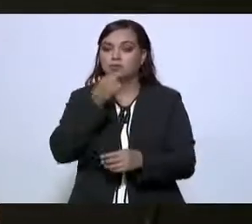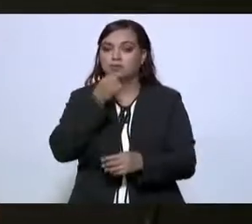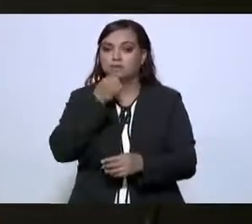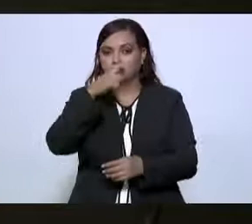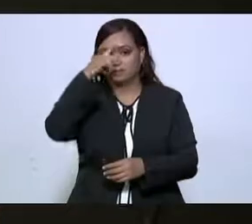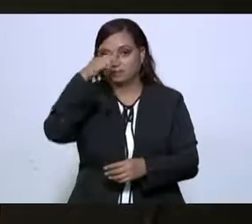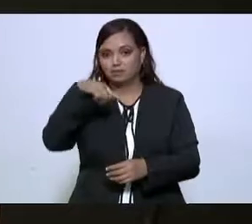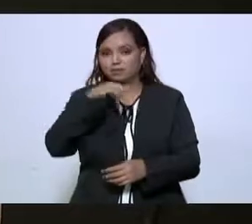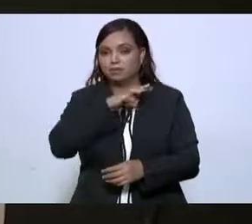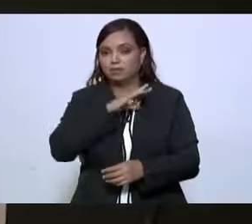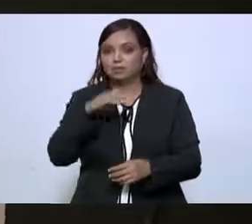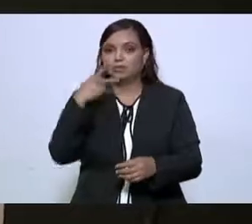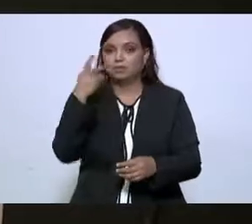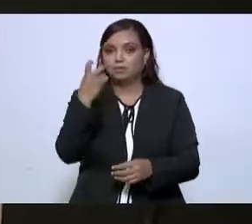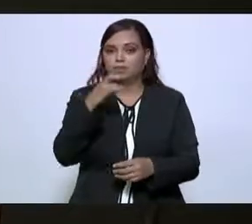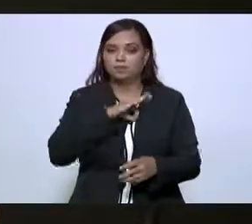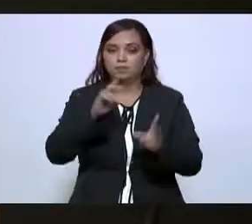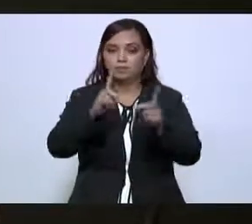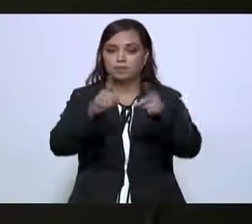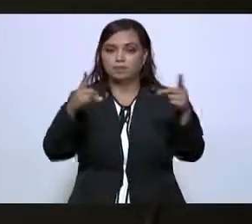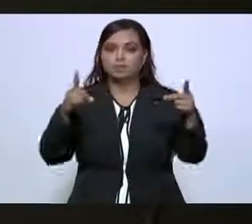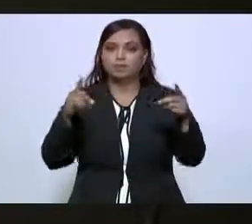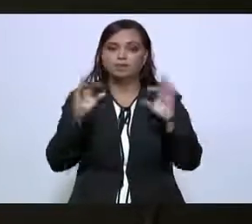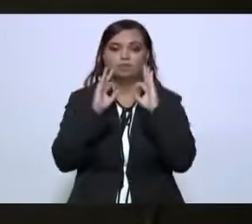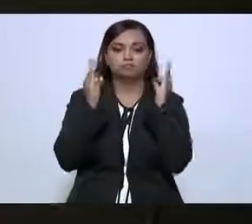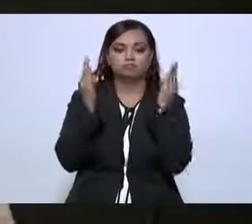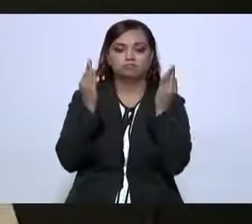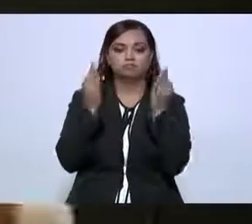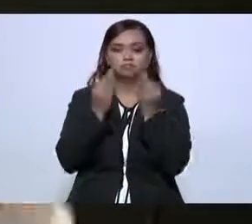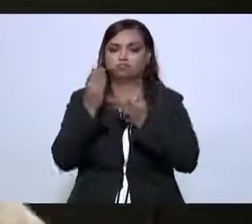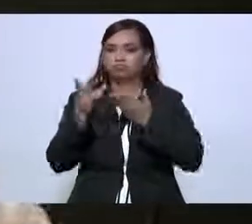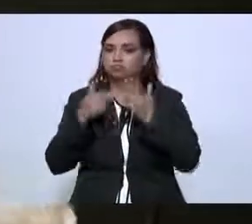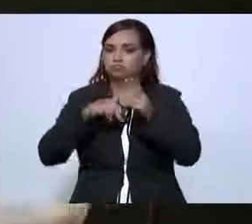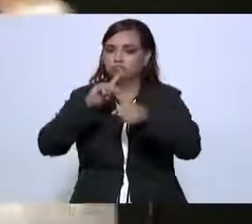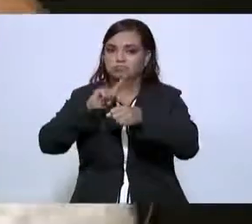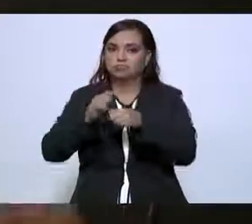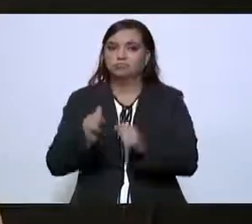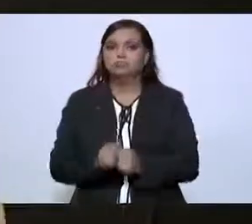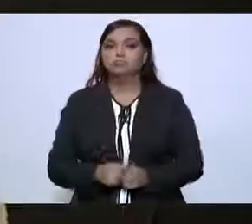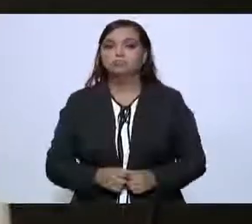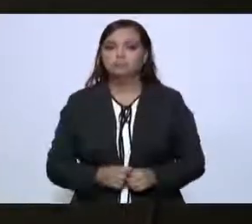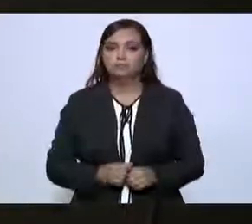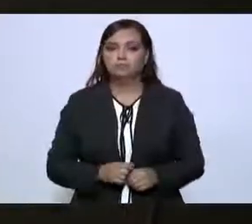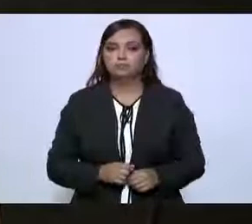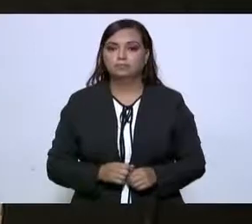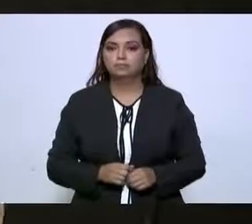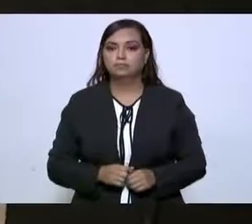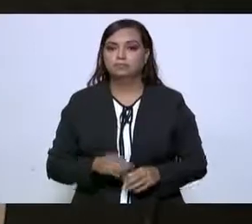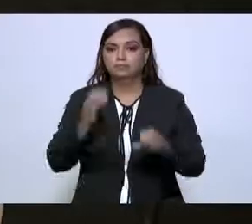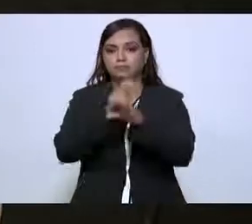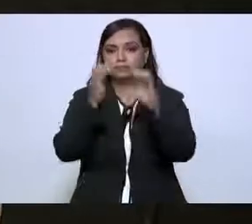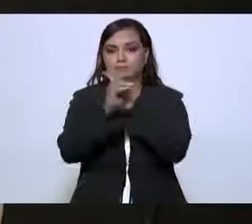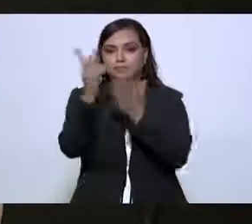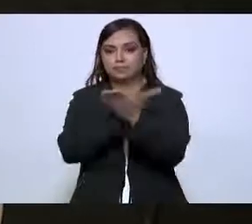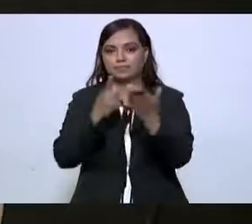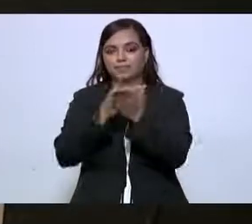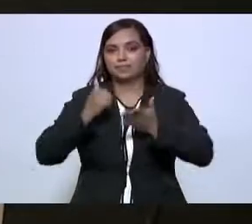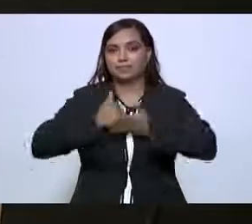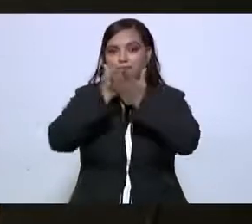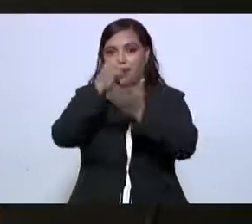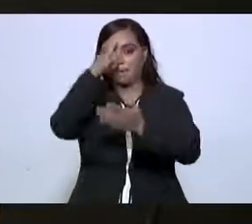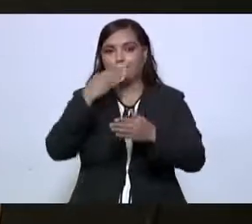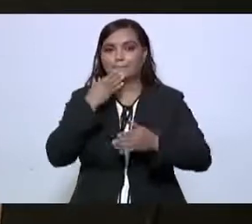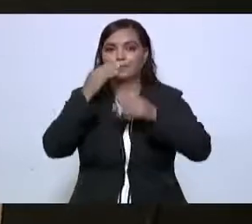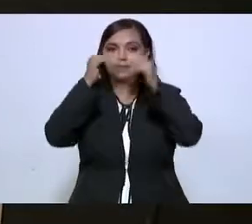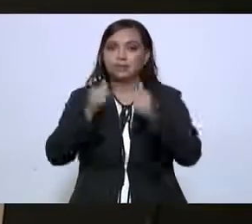para que ellos se desarrollen de manera autónoma. Adelante. En el caso del programa de apoyo para